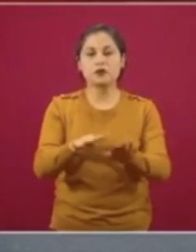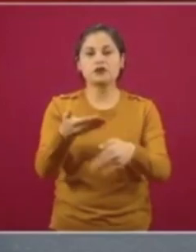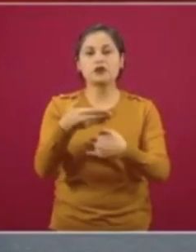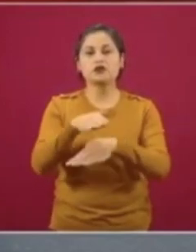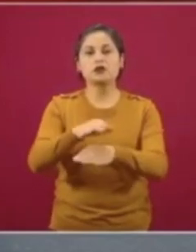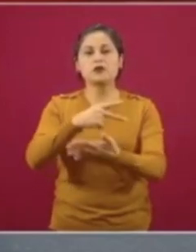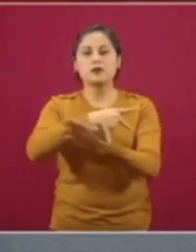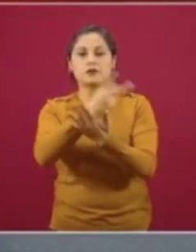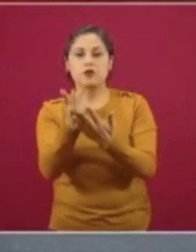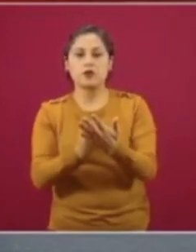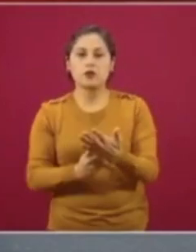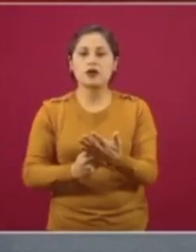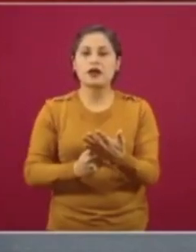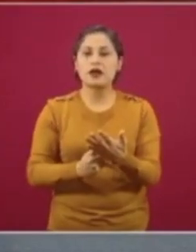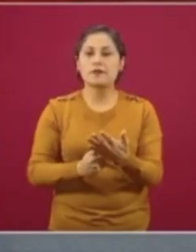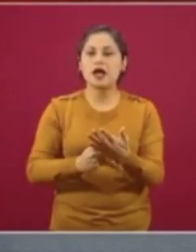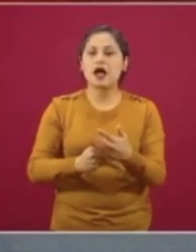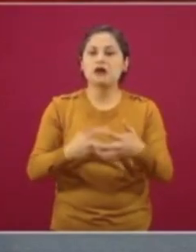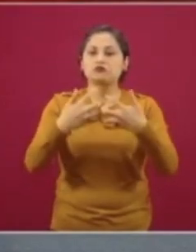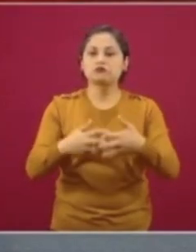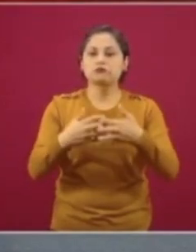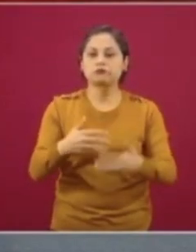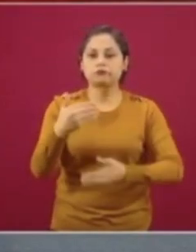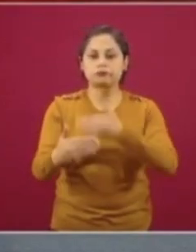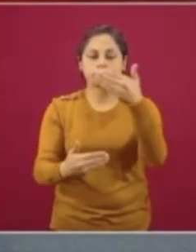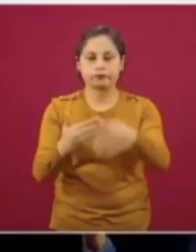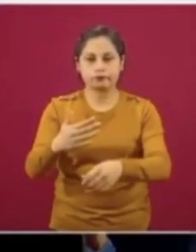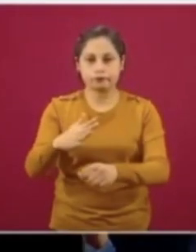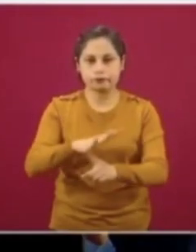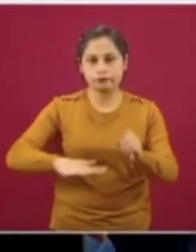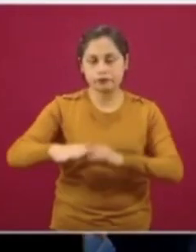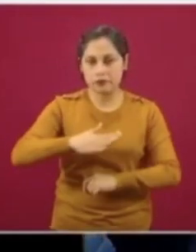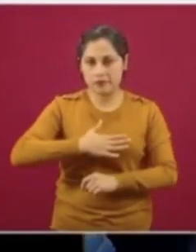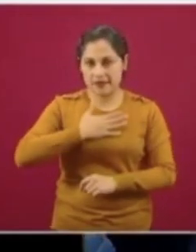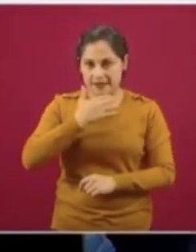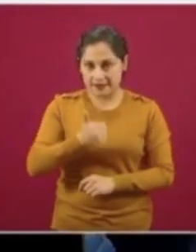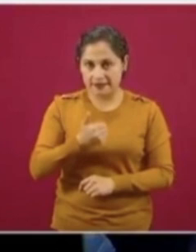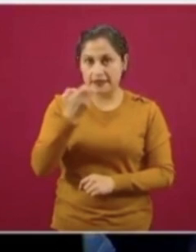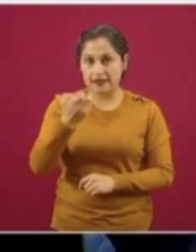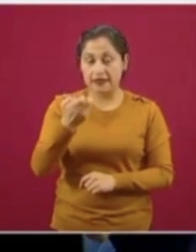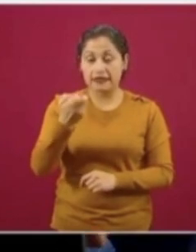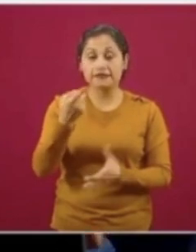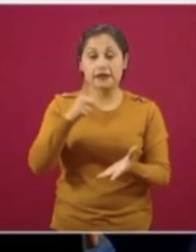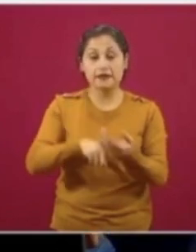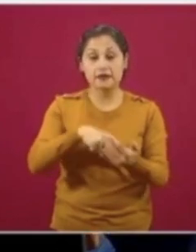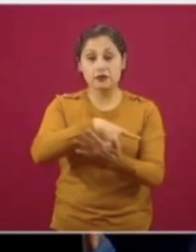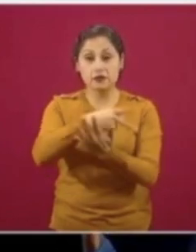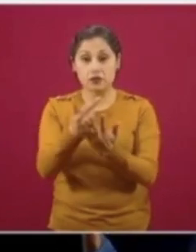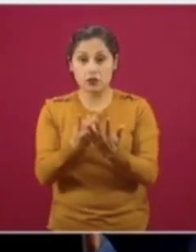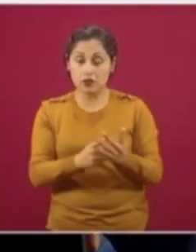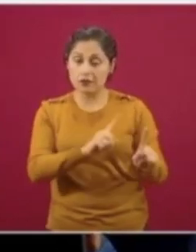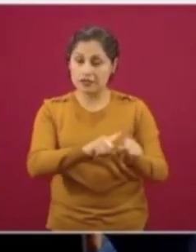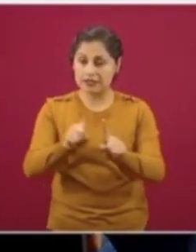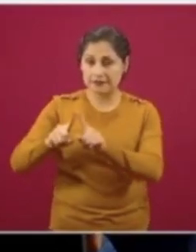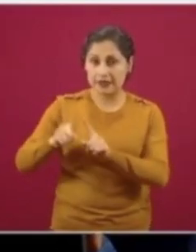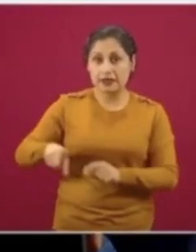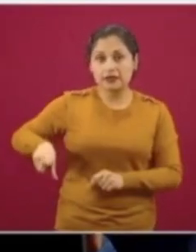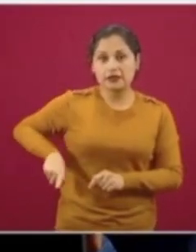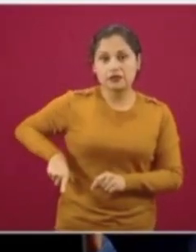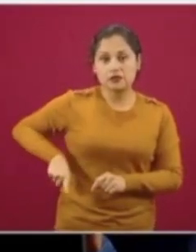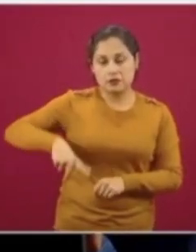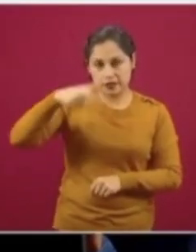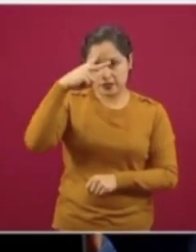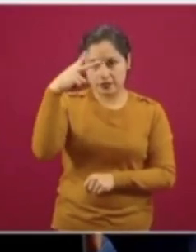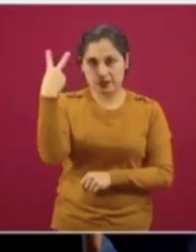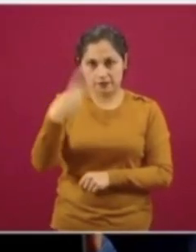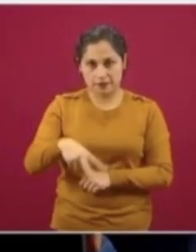El programa Producción por el Bienestar es uno de los 38 programas prioritarios del gobierno de México. Está contemplado